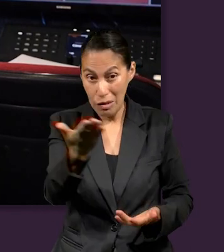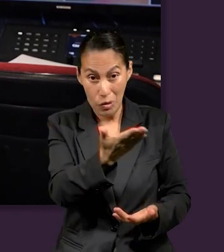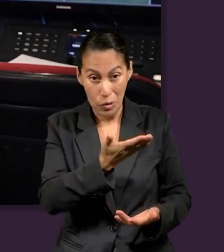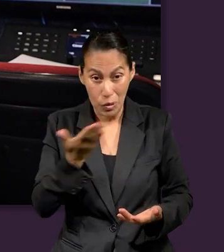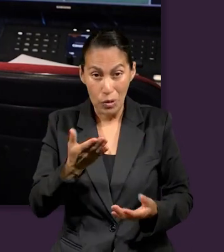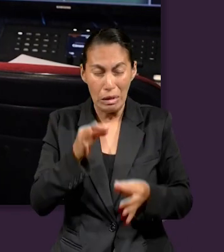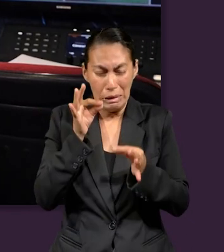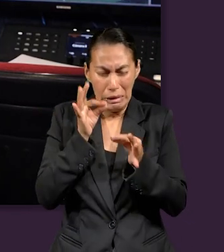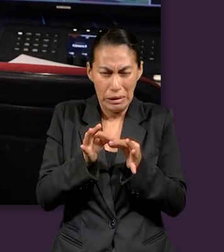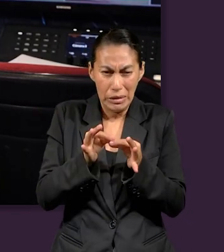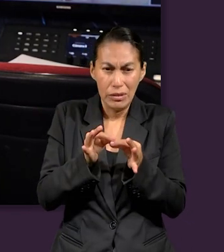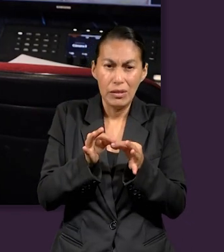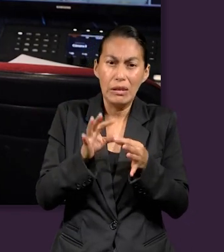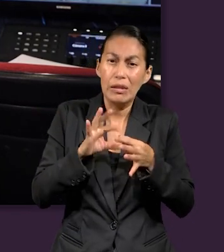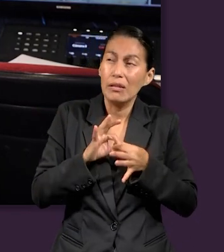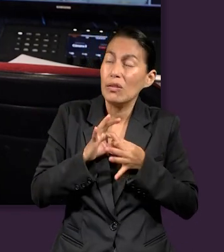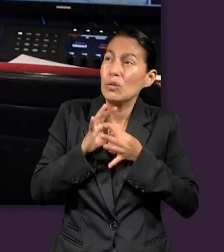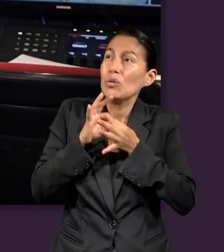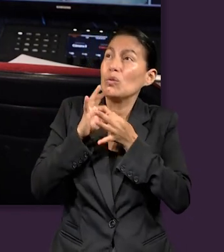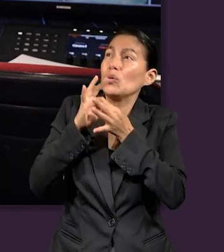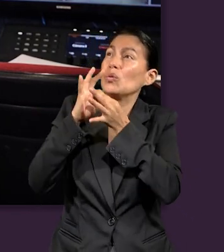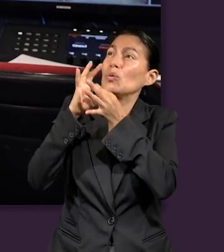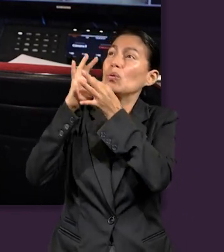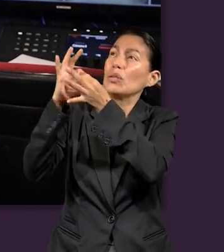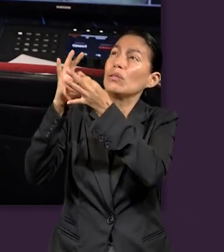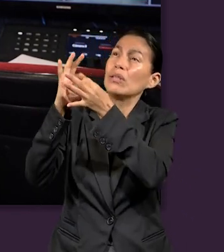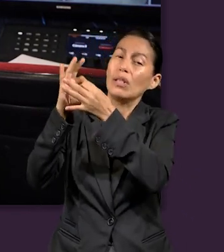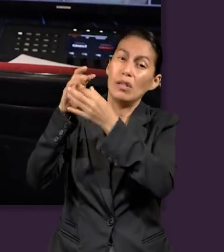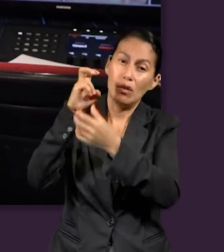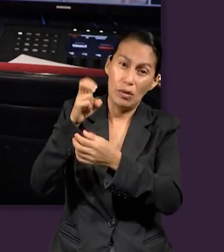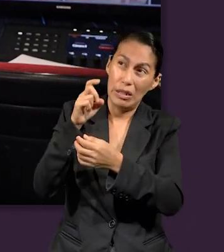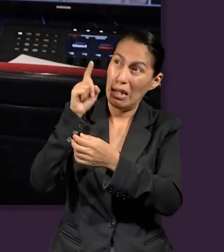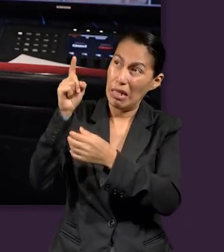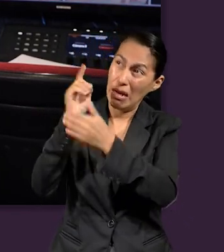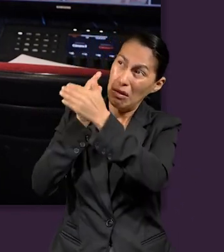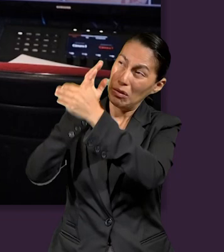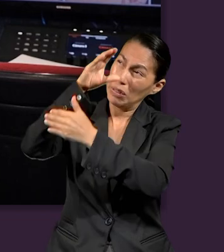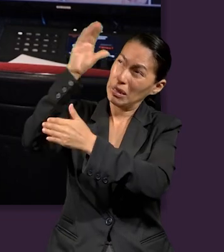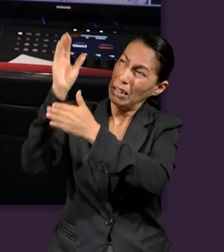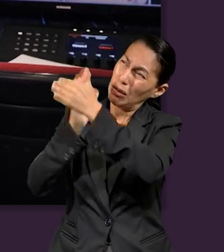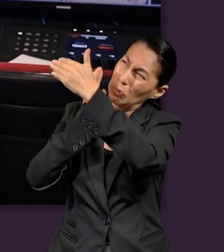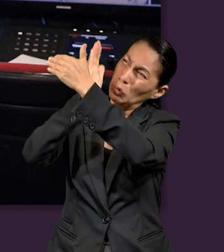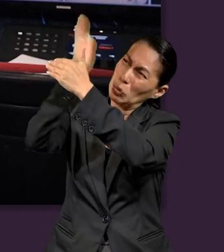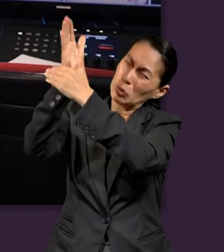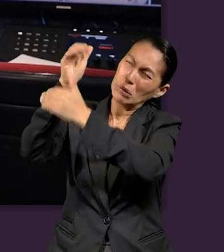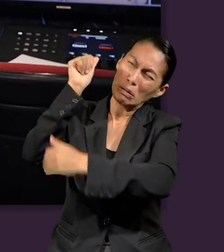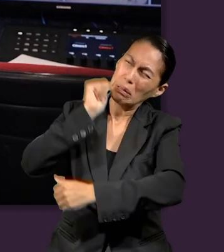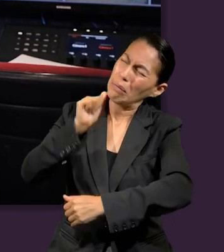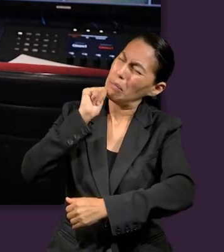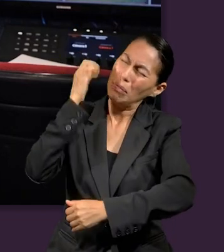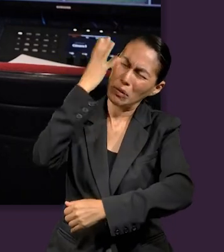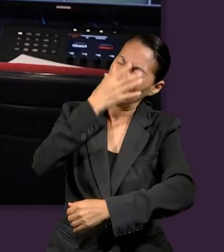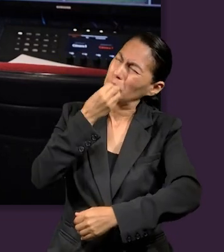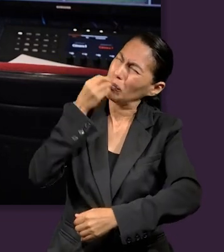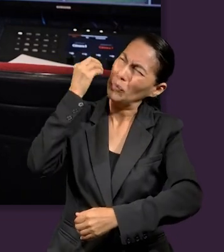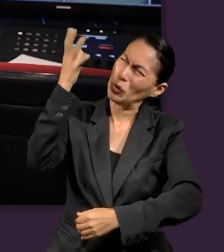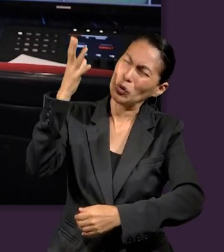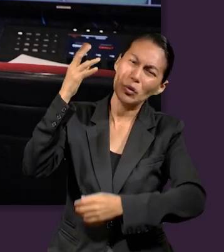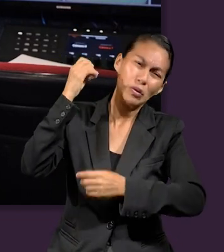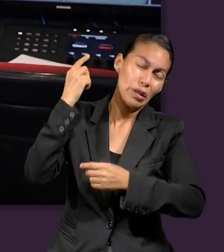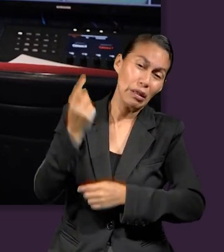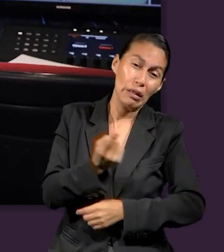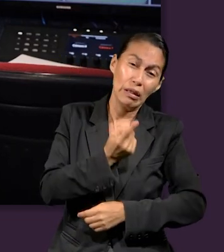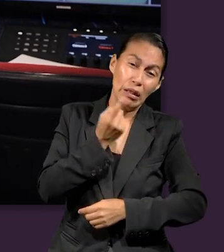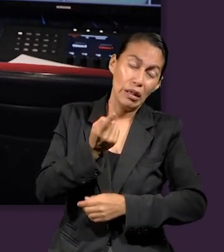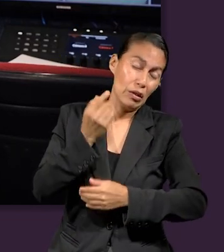que podamos estar listos para pertenecer a ese reino que nunca más se corromperá y que